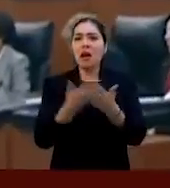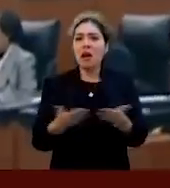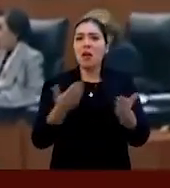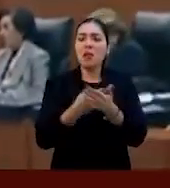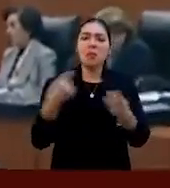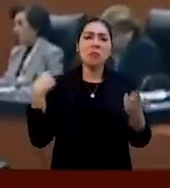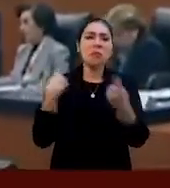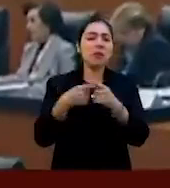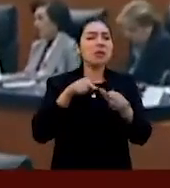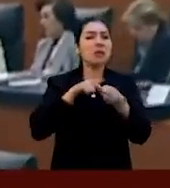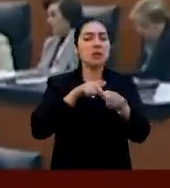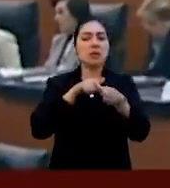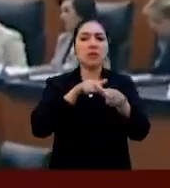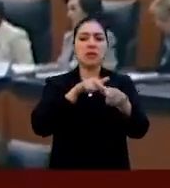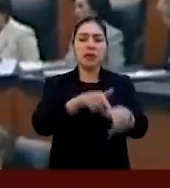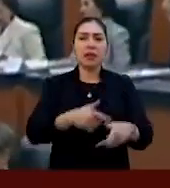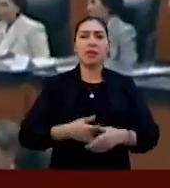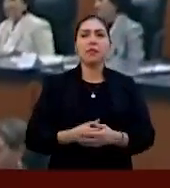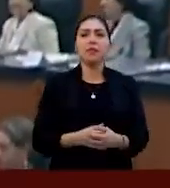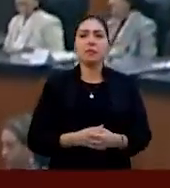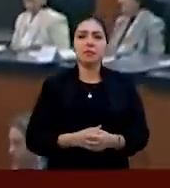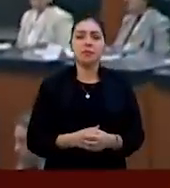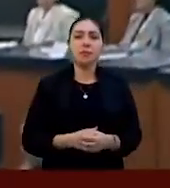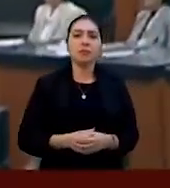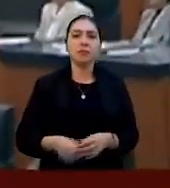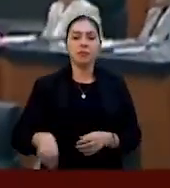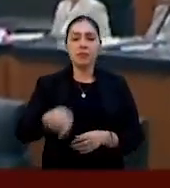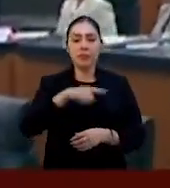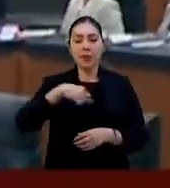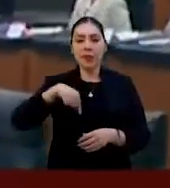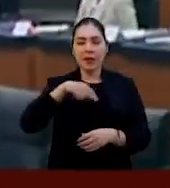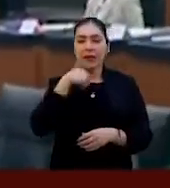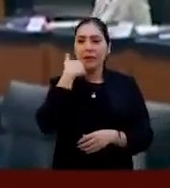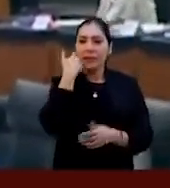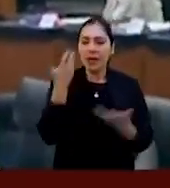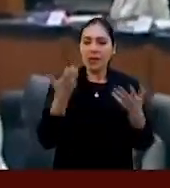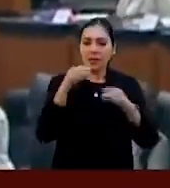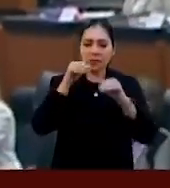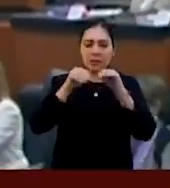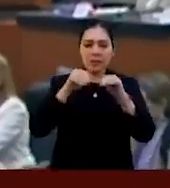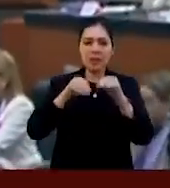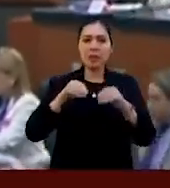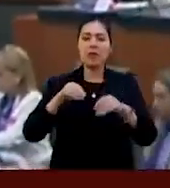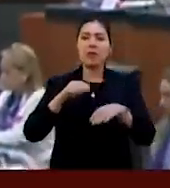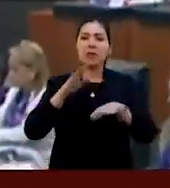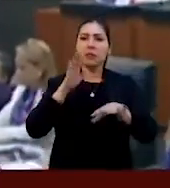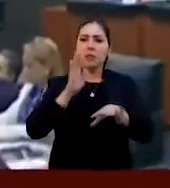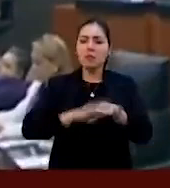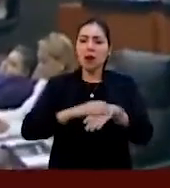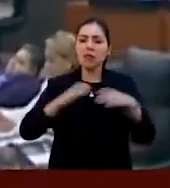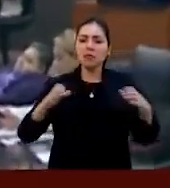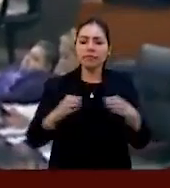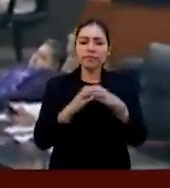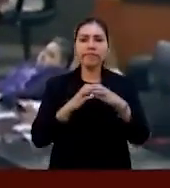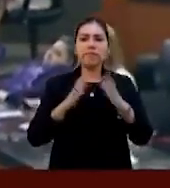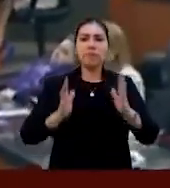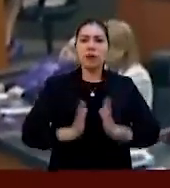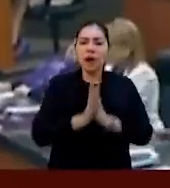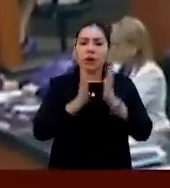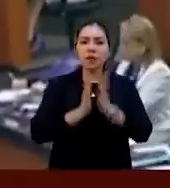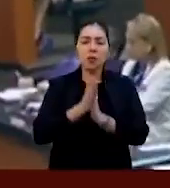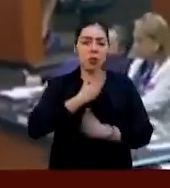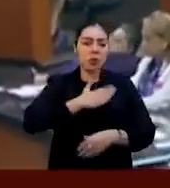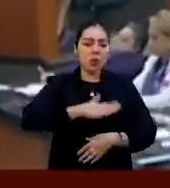Construir esquemas de participación más justos e inclusivos para las mujeres permite volver más